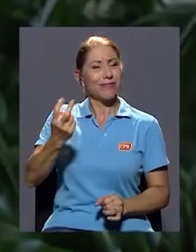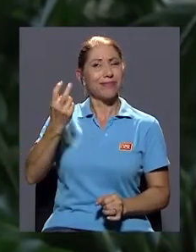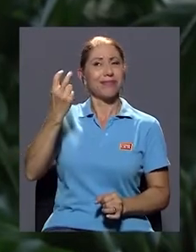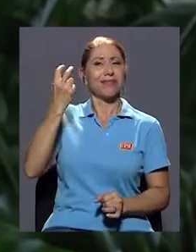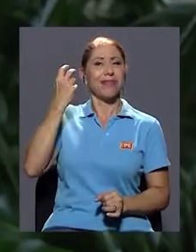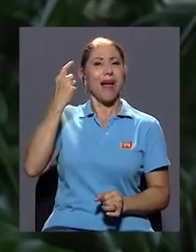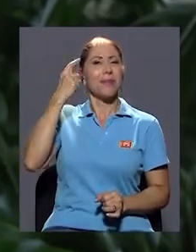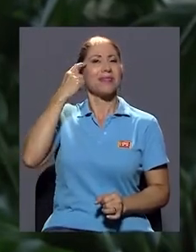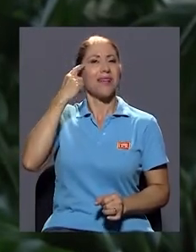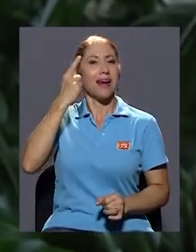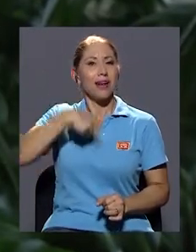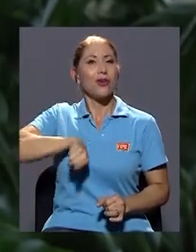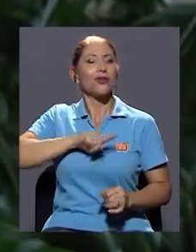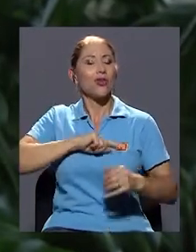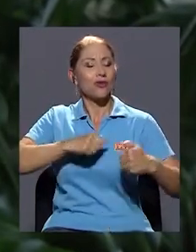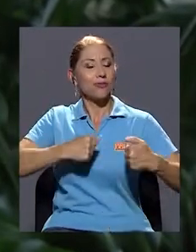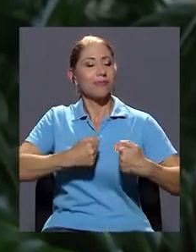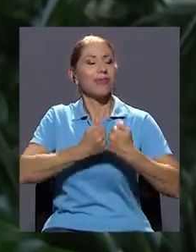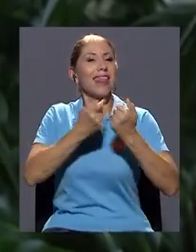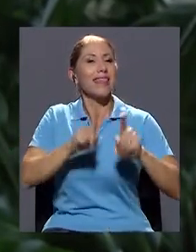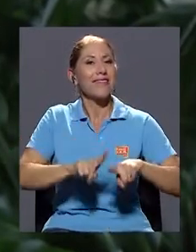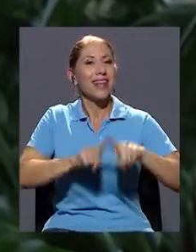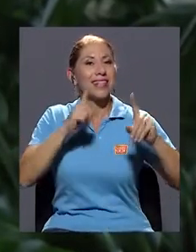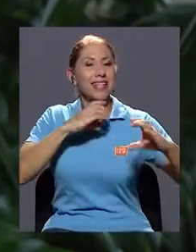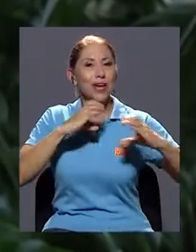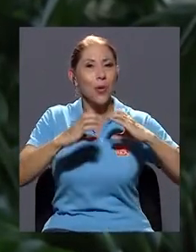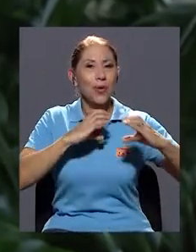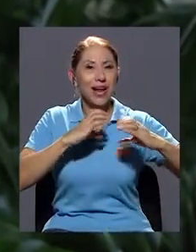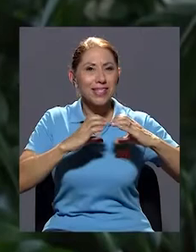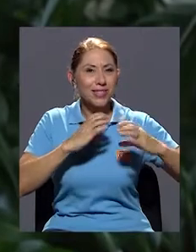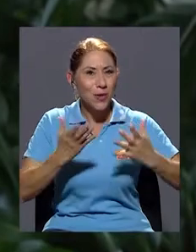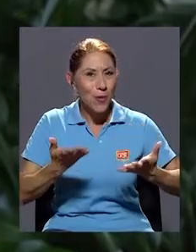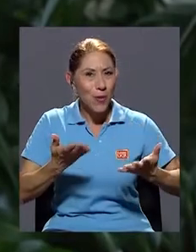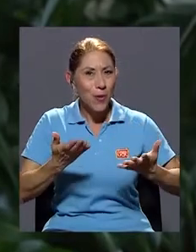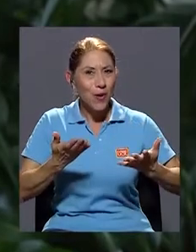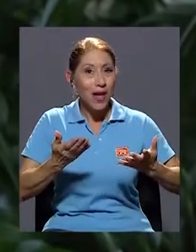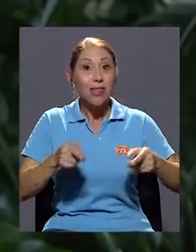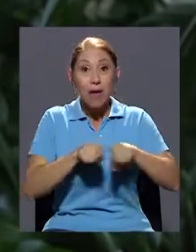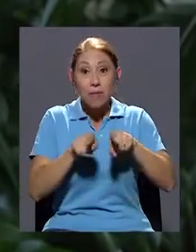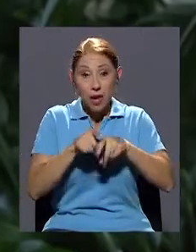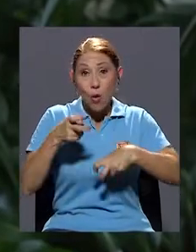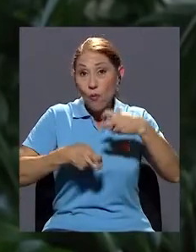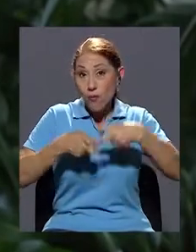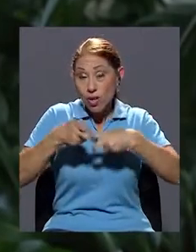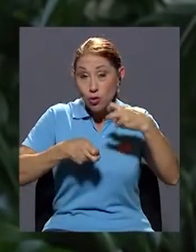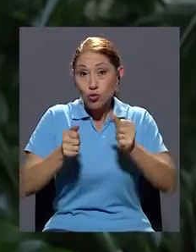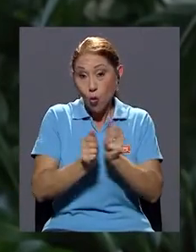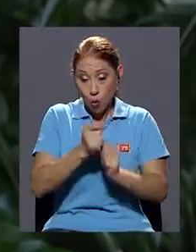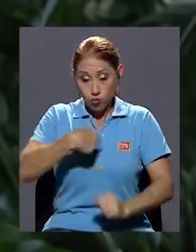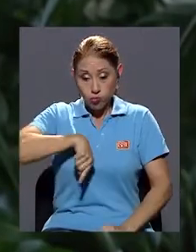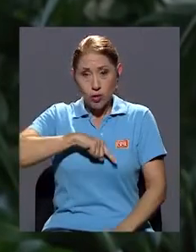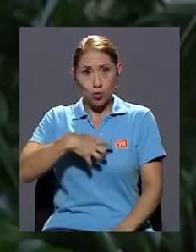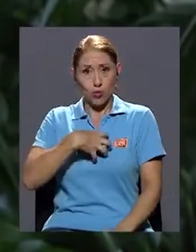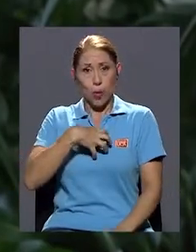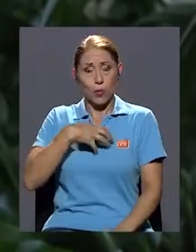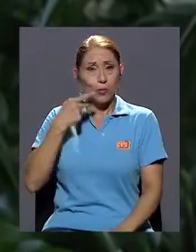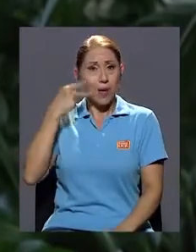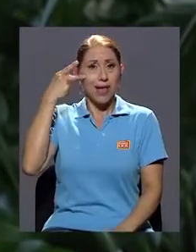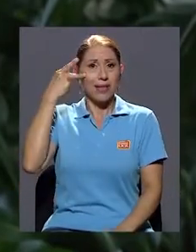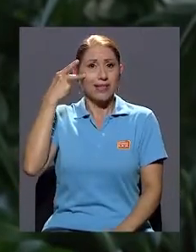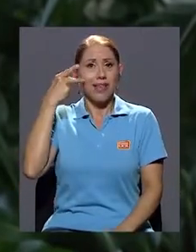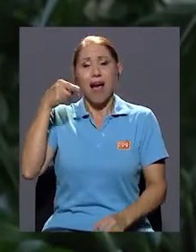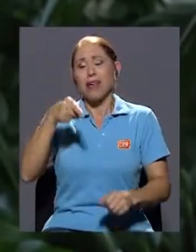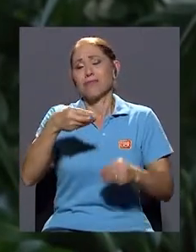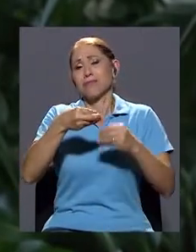enfrentamos esas diferencias en comunicación, incluso hasta en conflictos con nuestros propios padres y de ahí